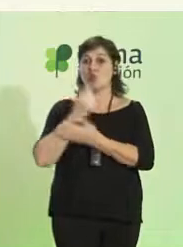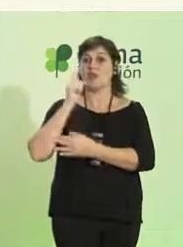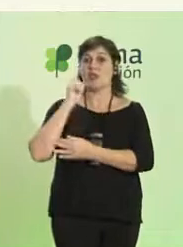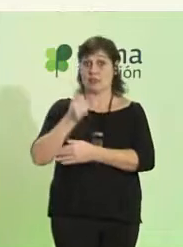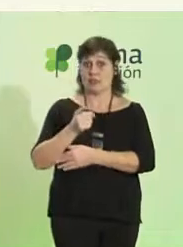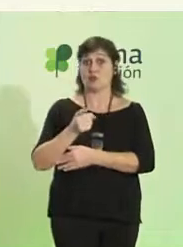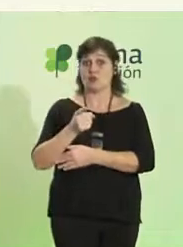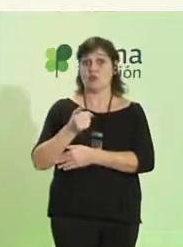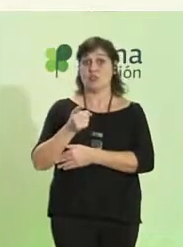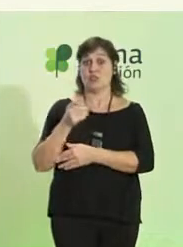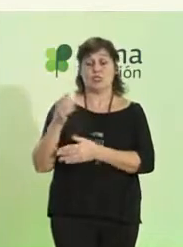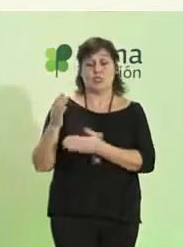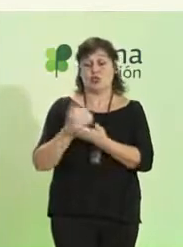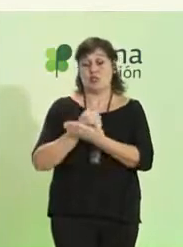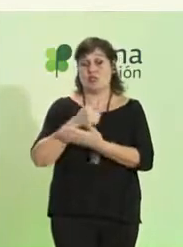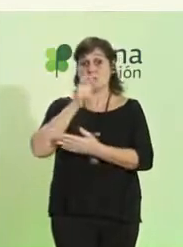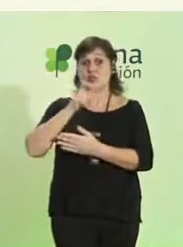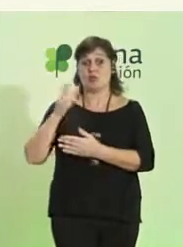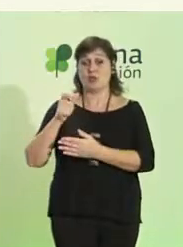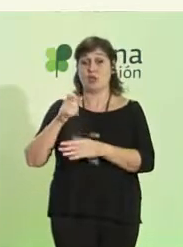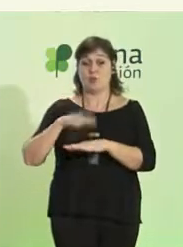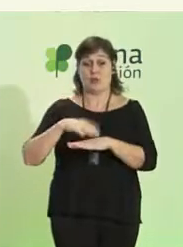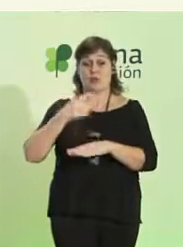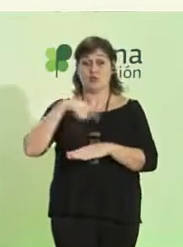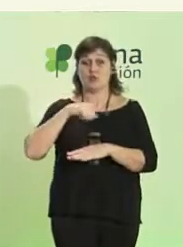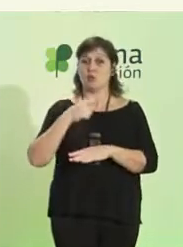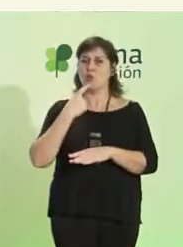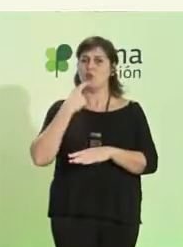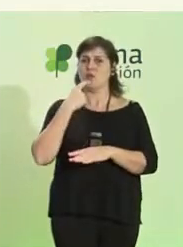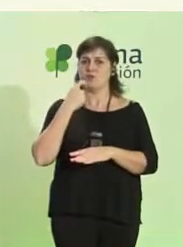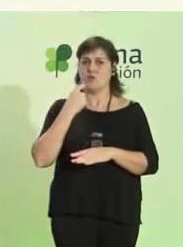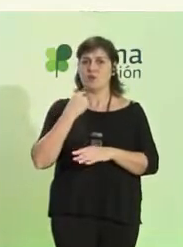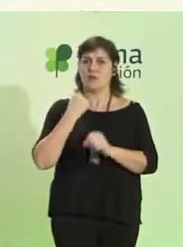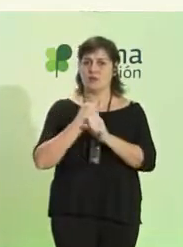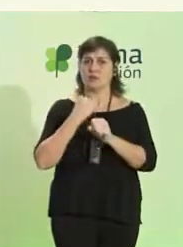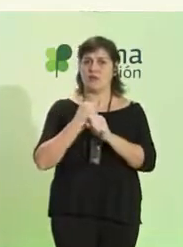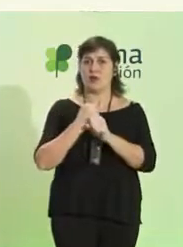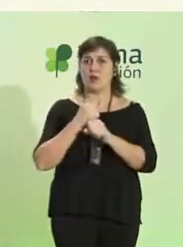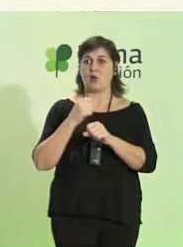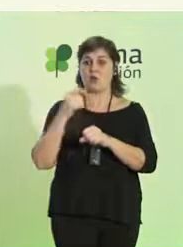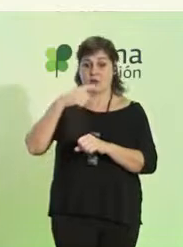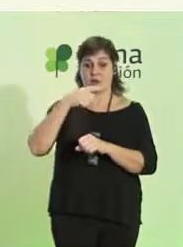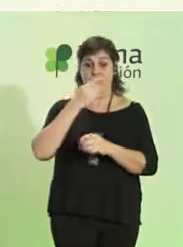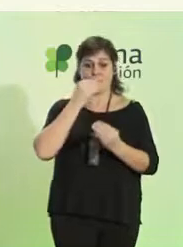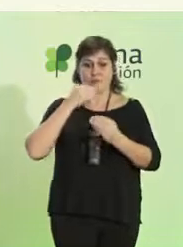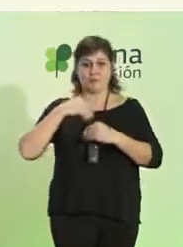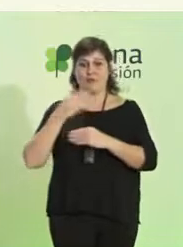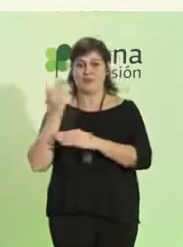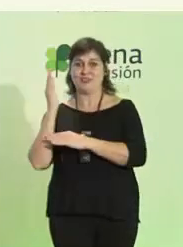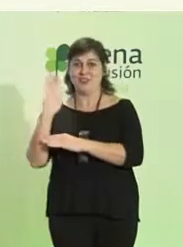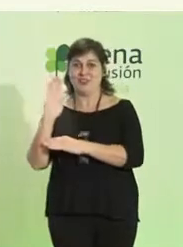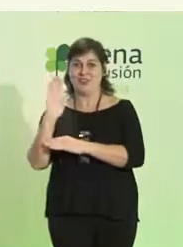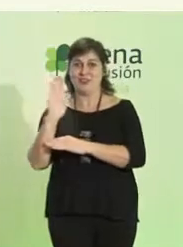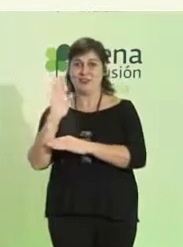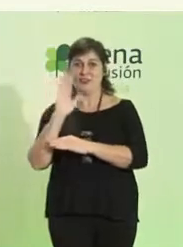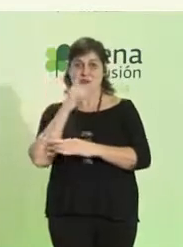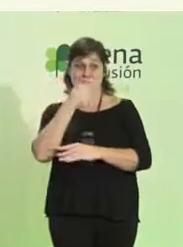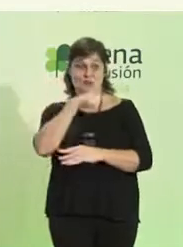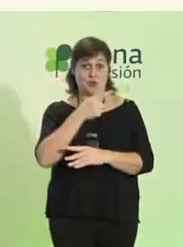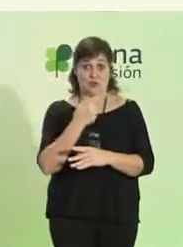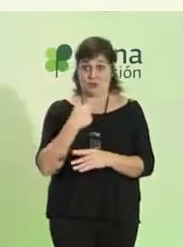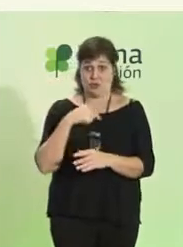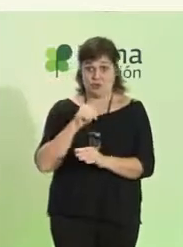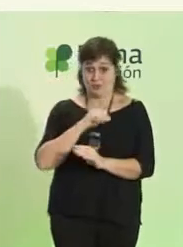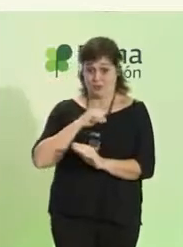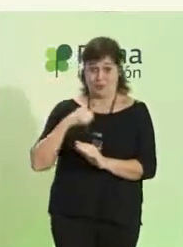y a todas las personas que tenemos la difícil tarea de representaros cuando vosotros sois ya representantes